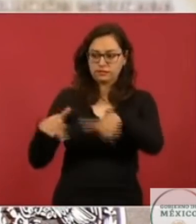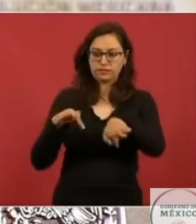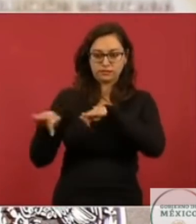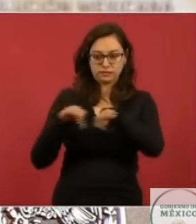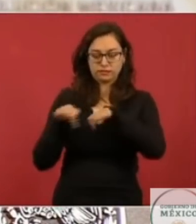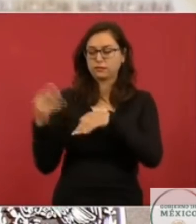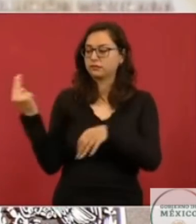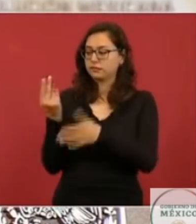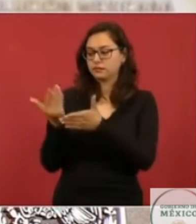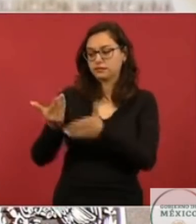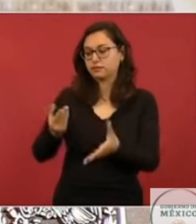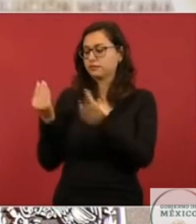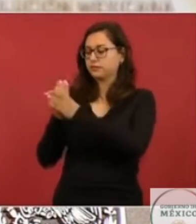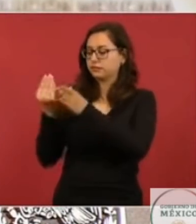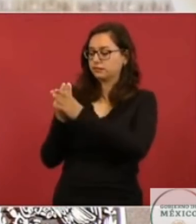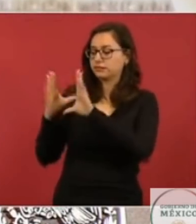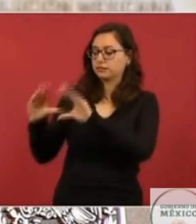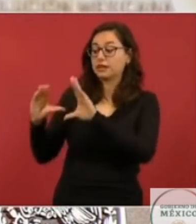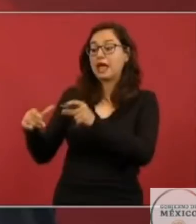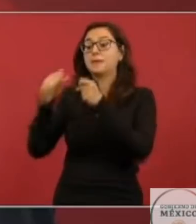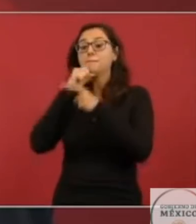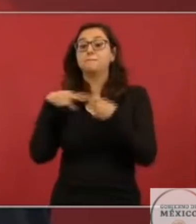modernizando,